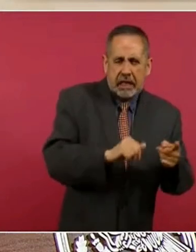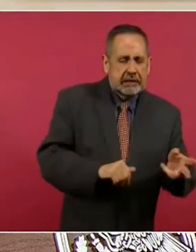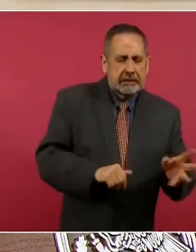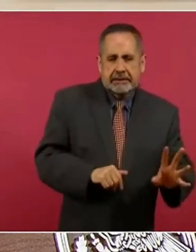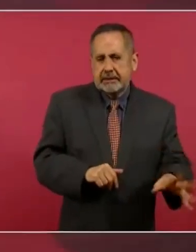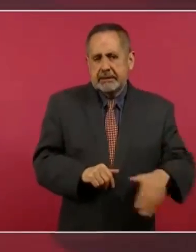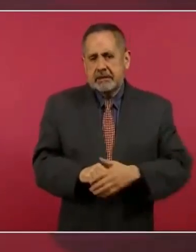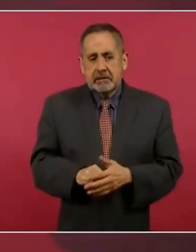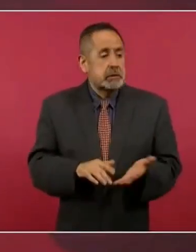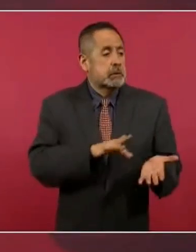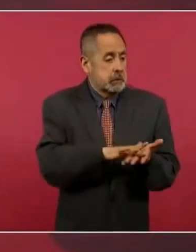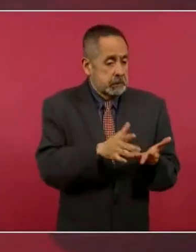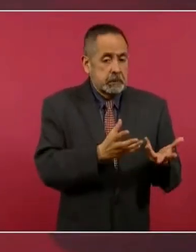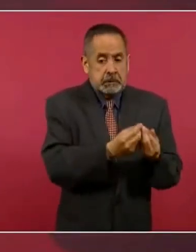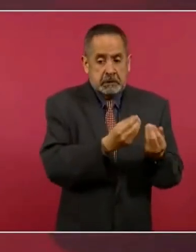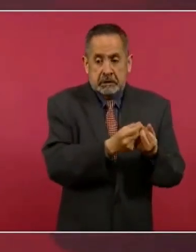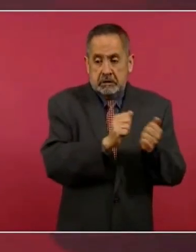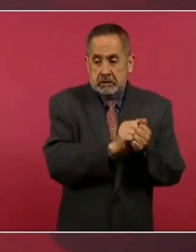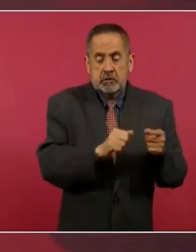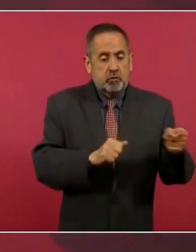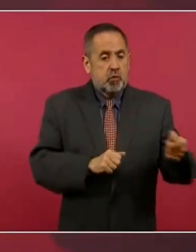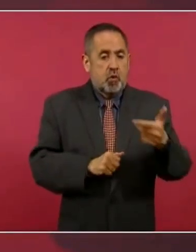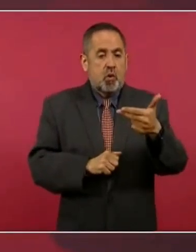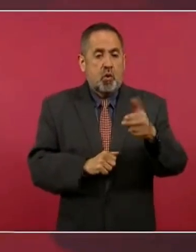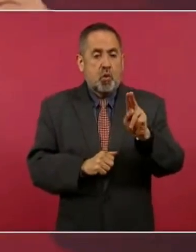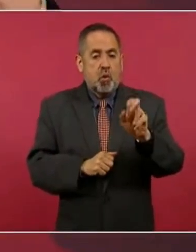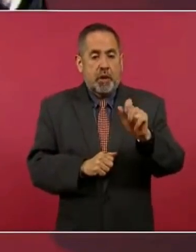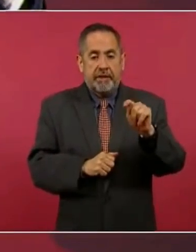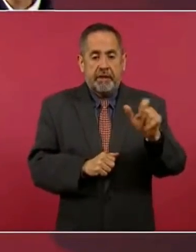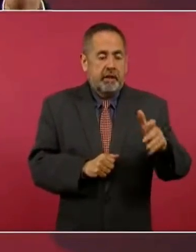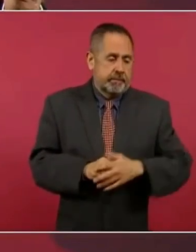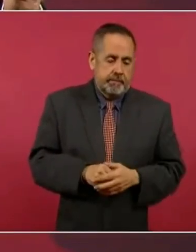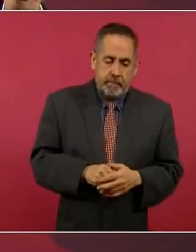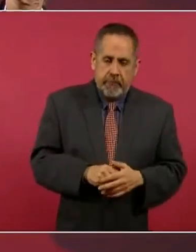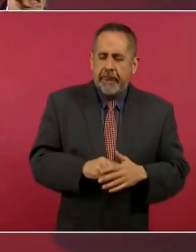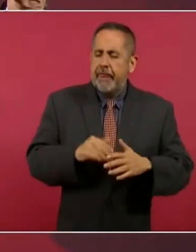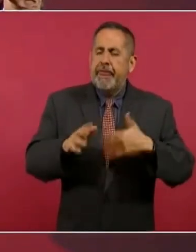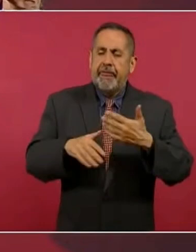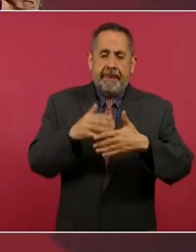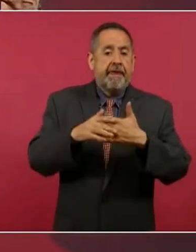en apoyo de Huerta triunfa la revolución